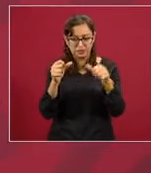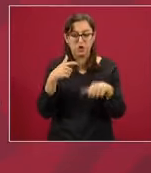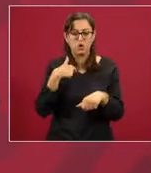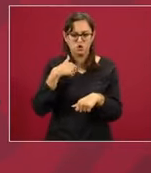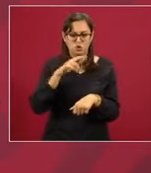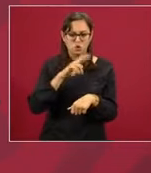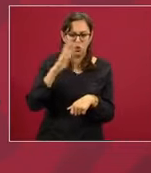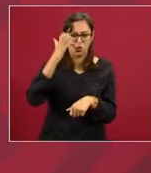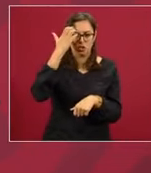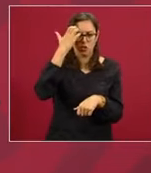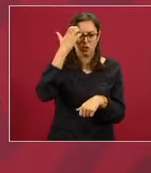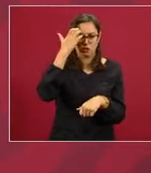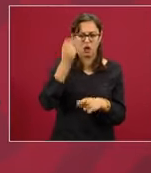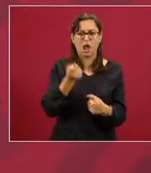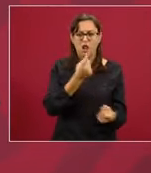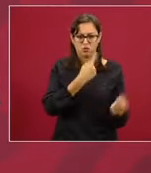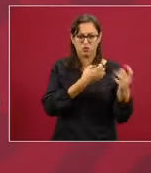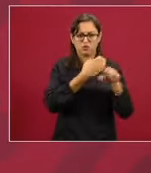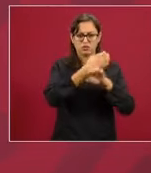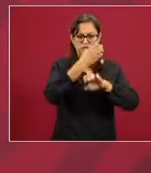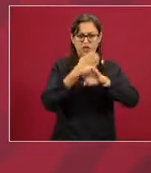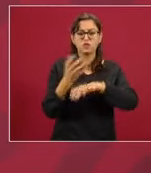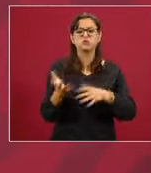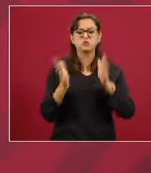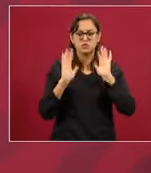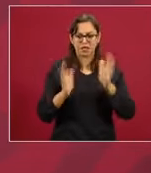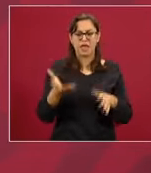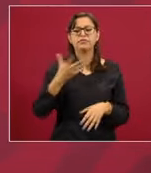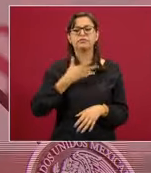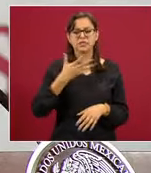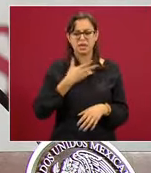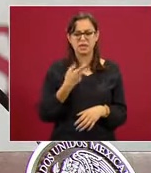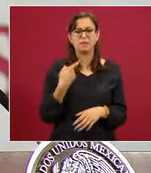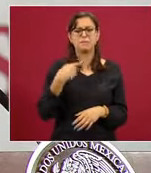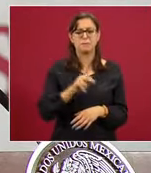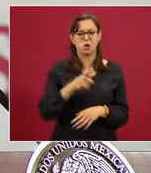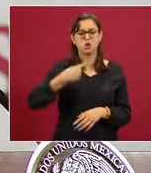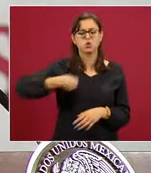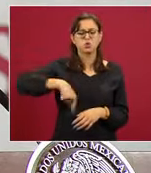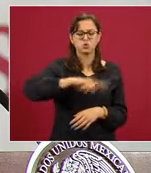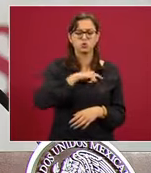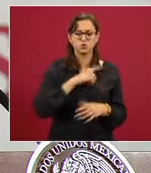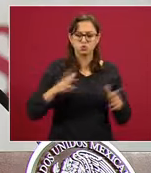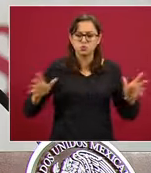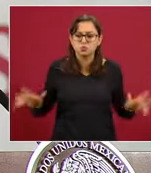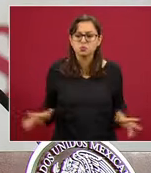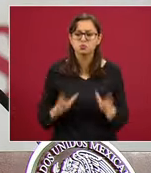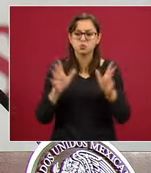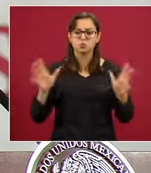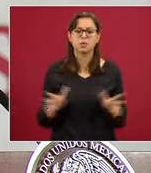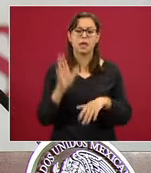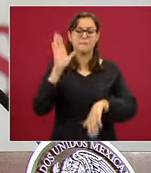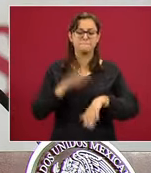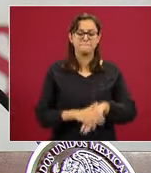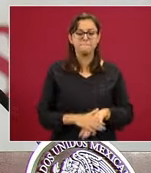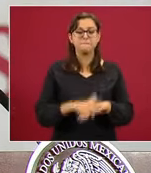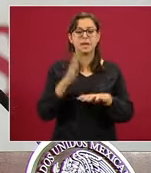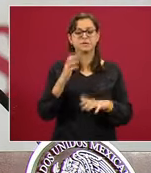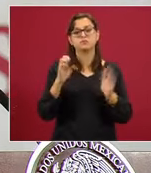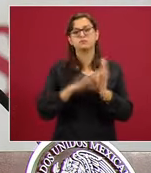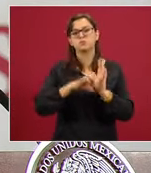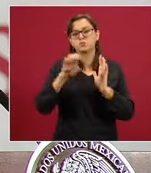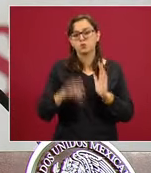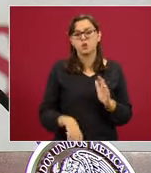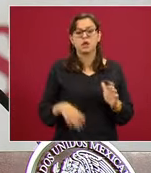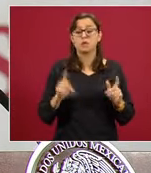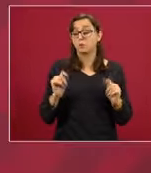esos estados ya la tenía, pero la hemos impulsado, integrado. Me estoy refiriendo a estados como, por